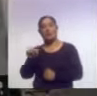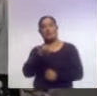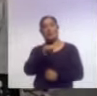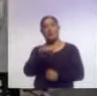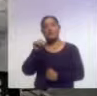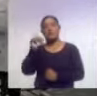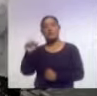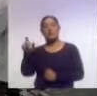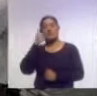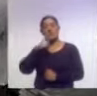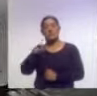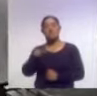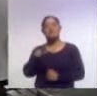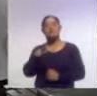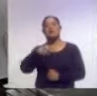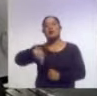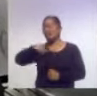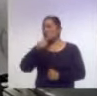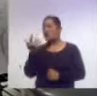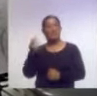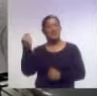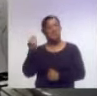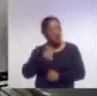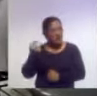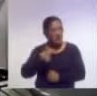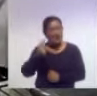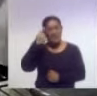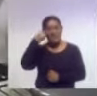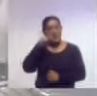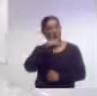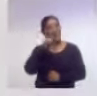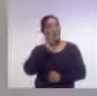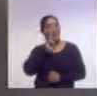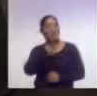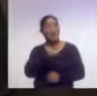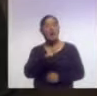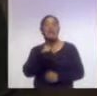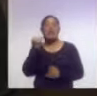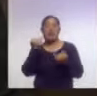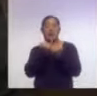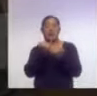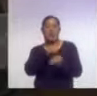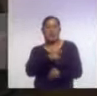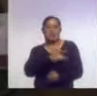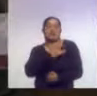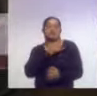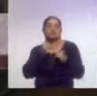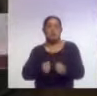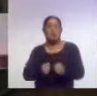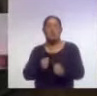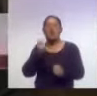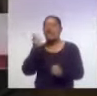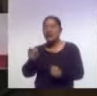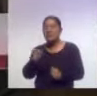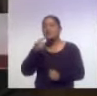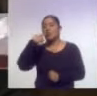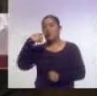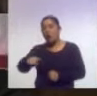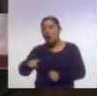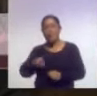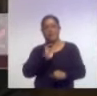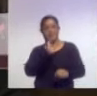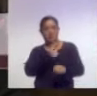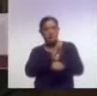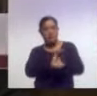protección son actos de garantía y de urgente aplicación para la víctima. Las órdenes de protección se constituyen como una figura